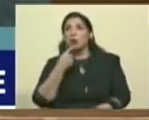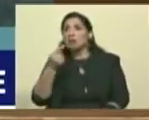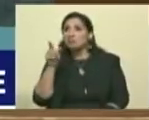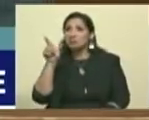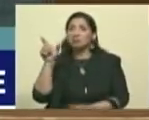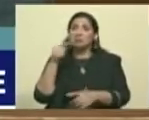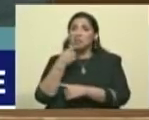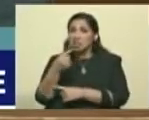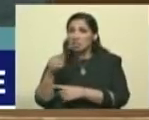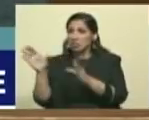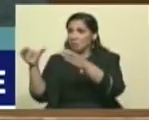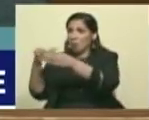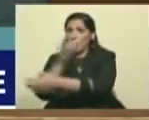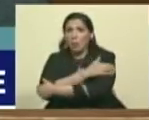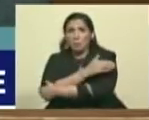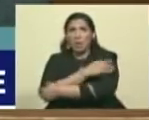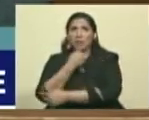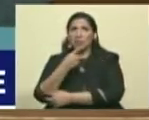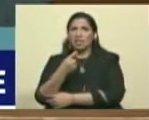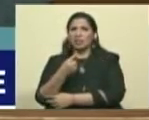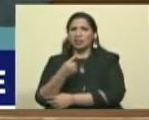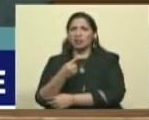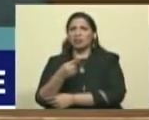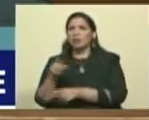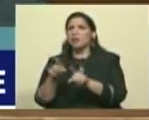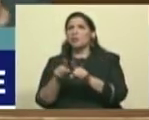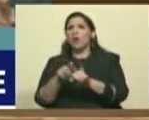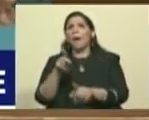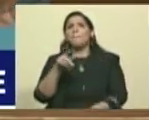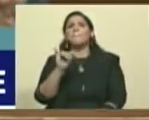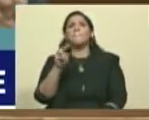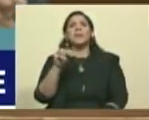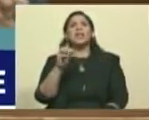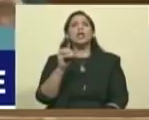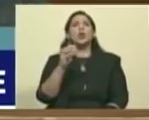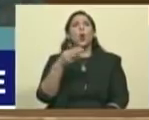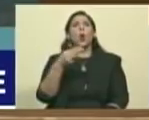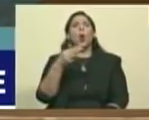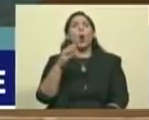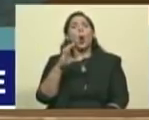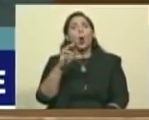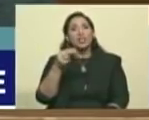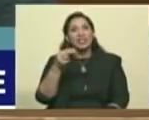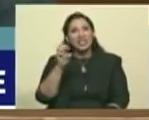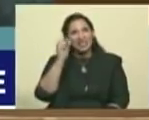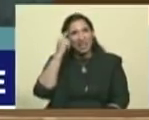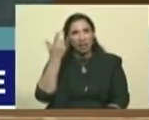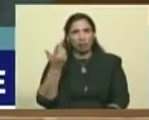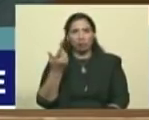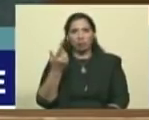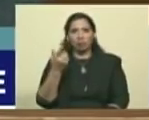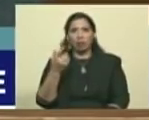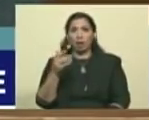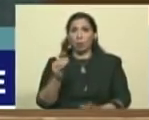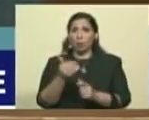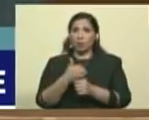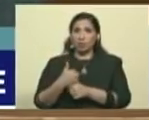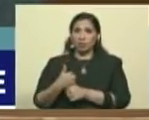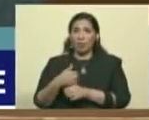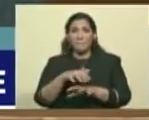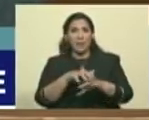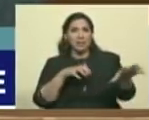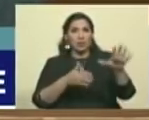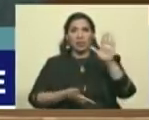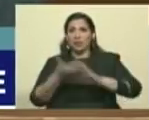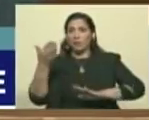ellos curan todos los días y piden un Pinochet. A los Pinochetes la... quedará uno por ahí escondidito, pero la mayoría se fueron para Plaza